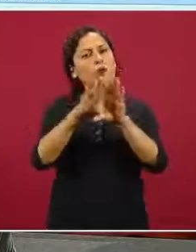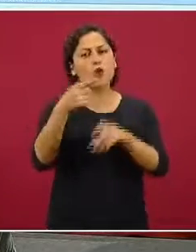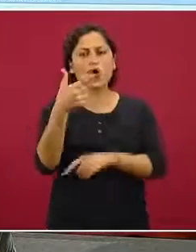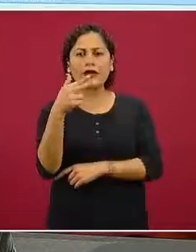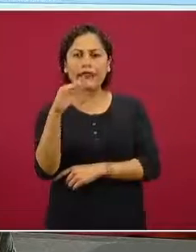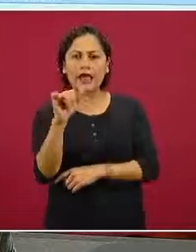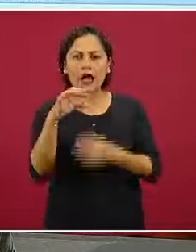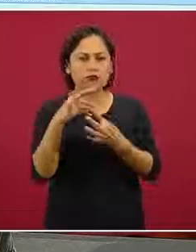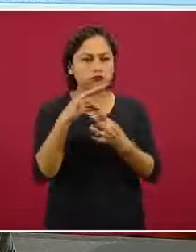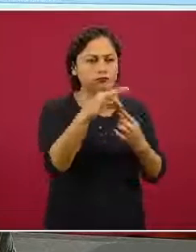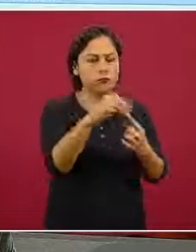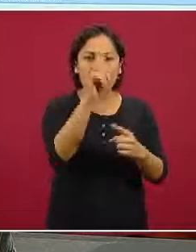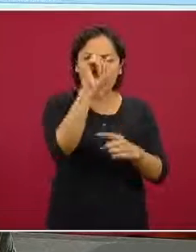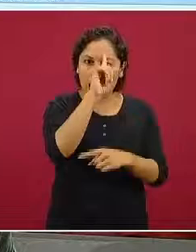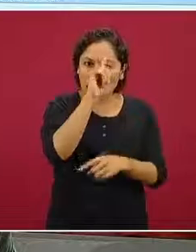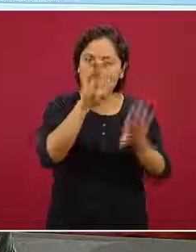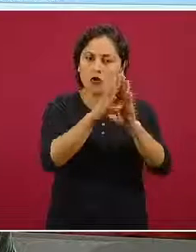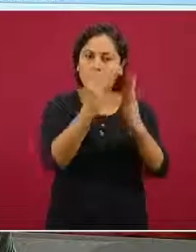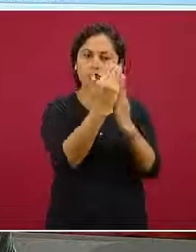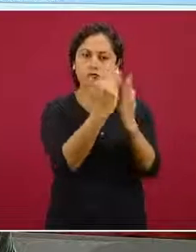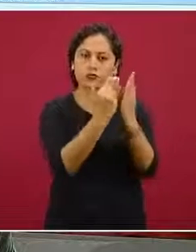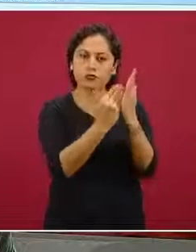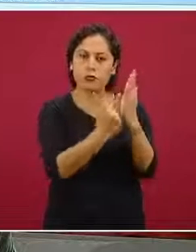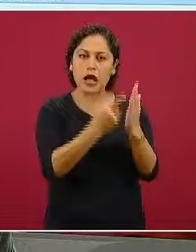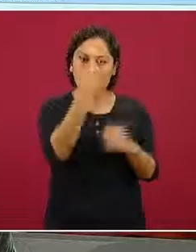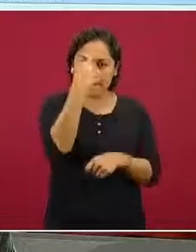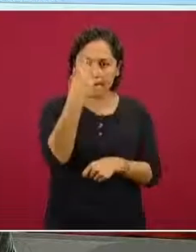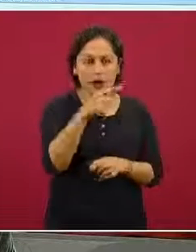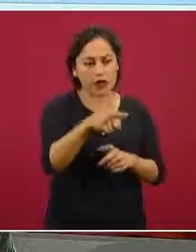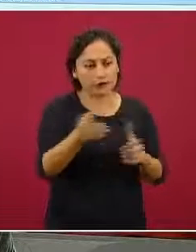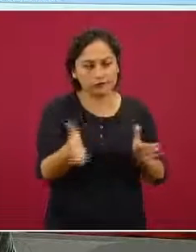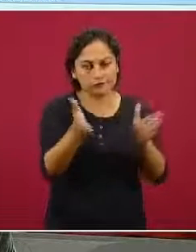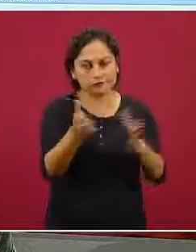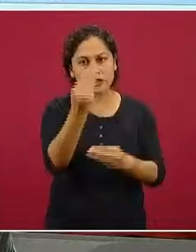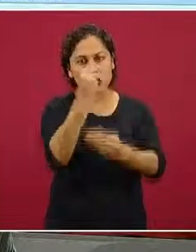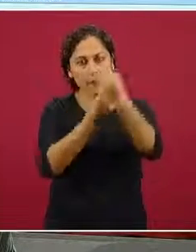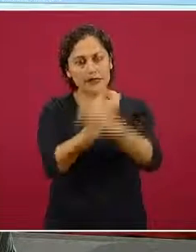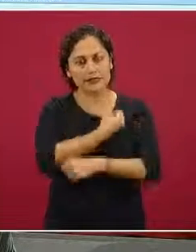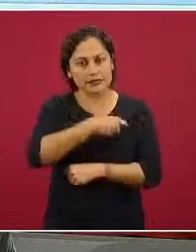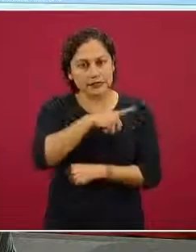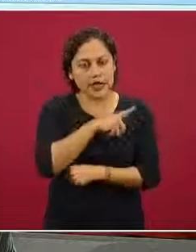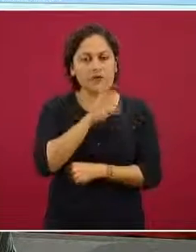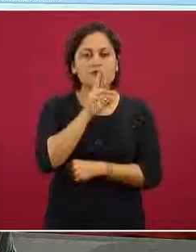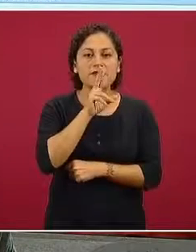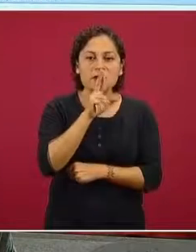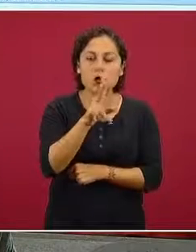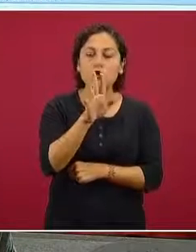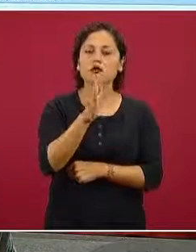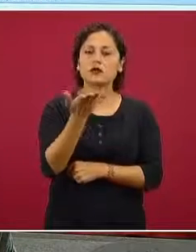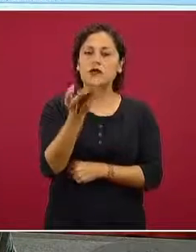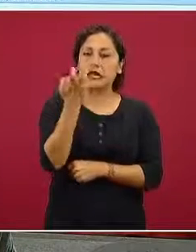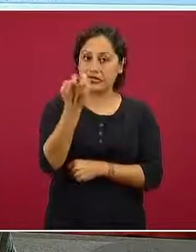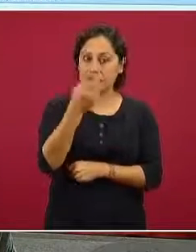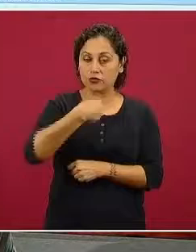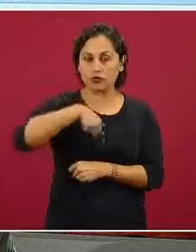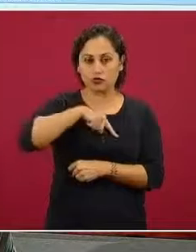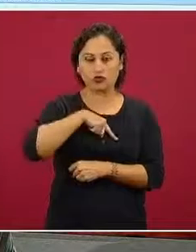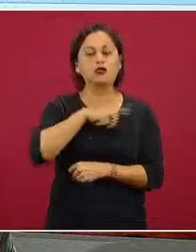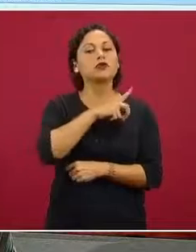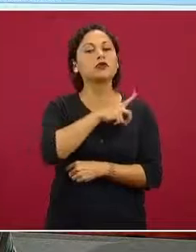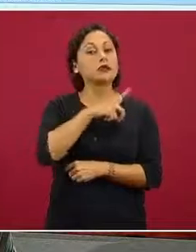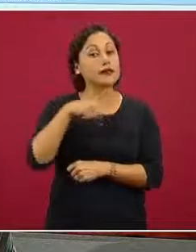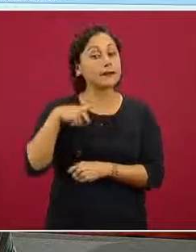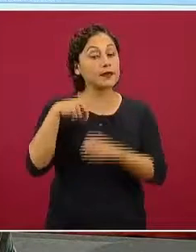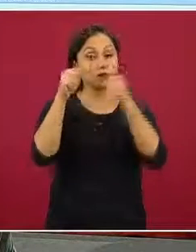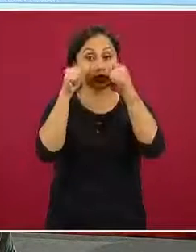un sistema agroalimentario más saludable, sustentable, sano y competitivo, tenemos que estar claros que tenemos